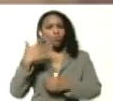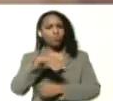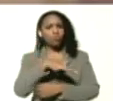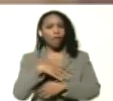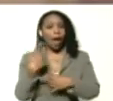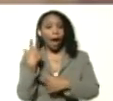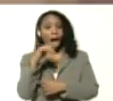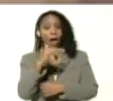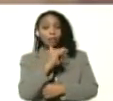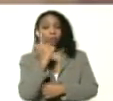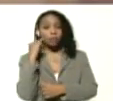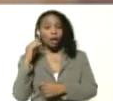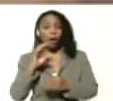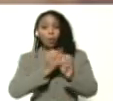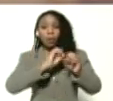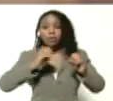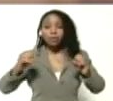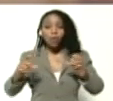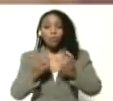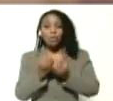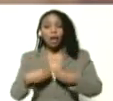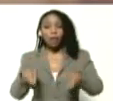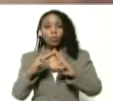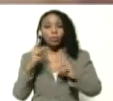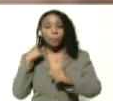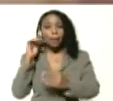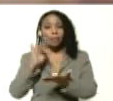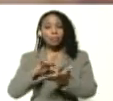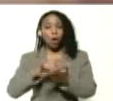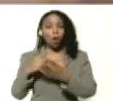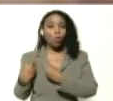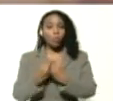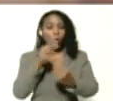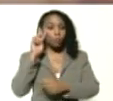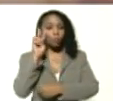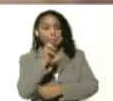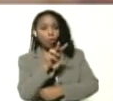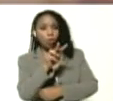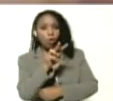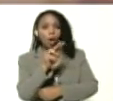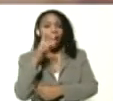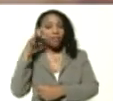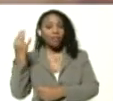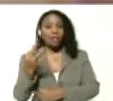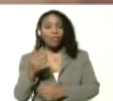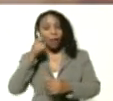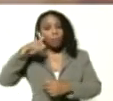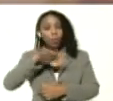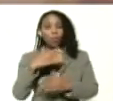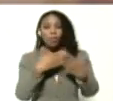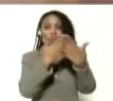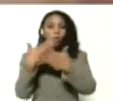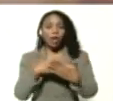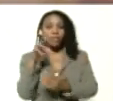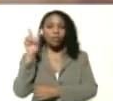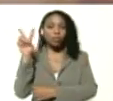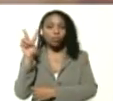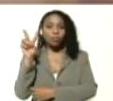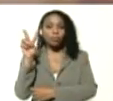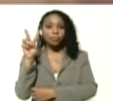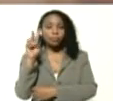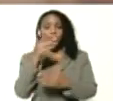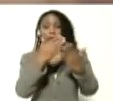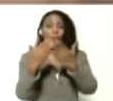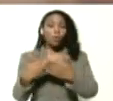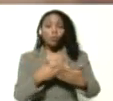la Organización de Naciones Unidas participó y acompañó y observó la realidad de la población estudiantil venezolana, de los